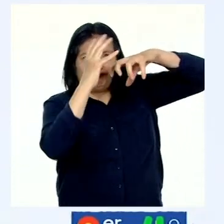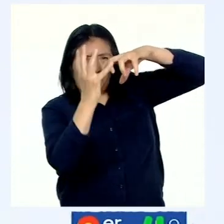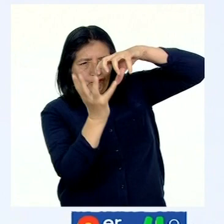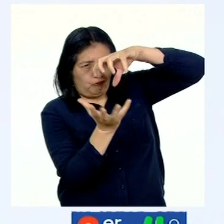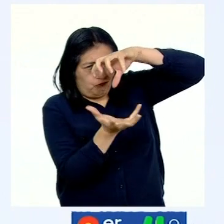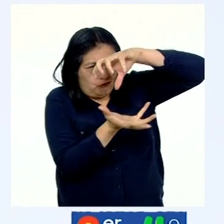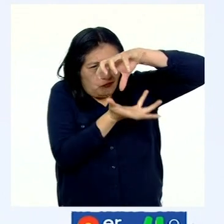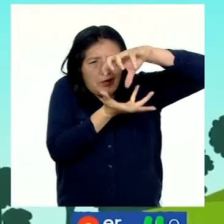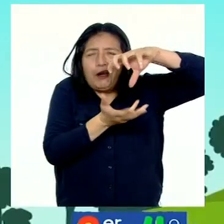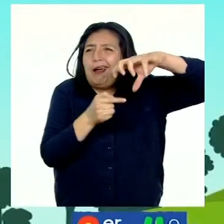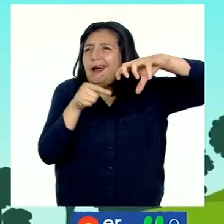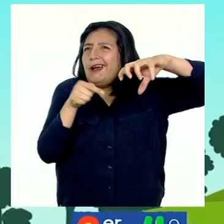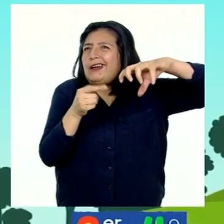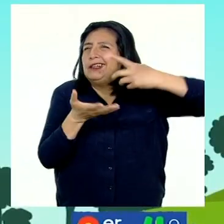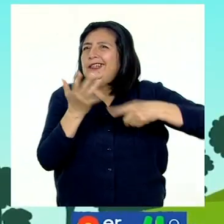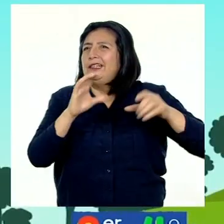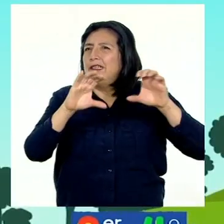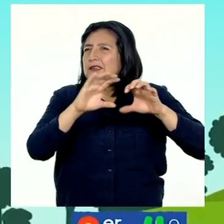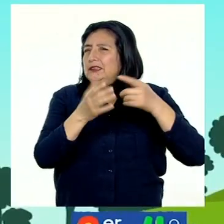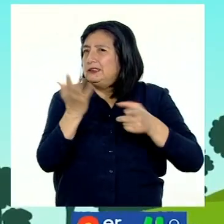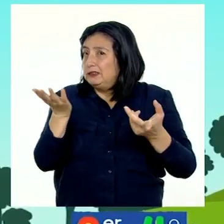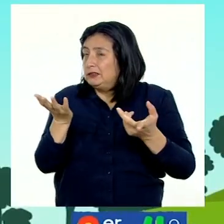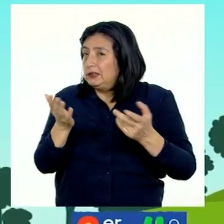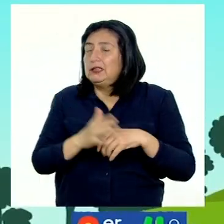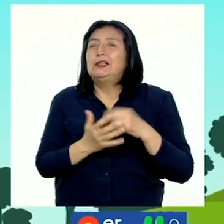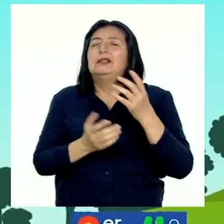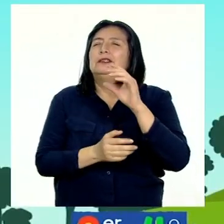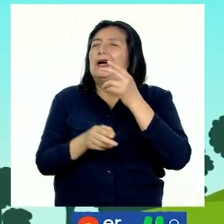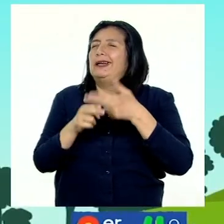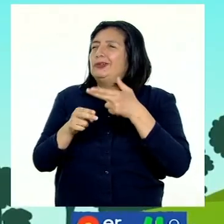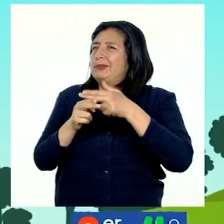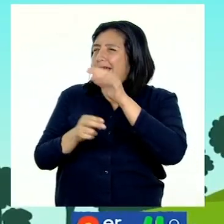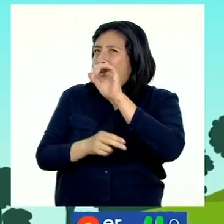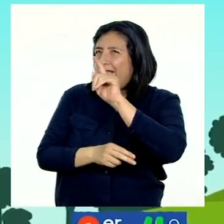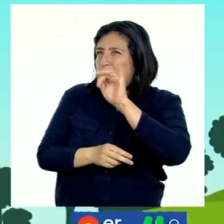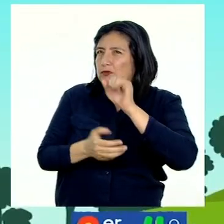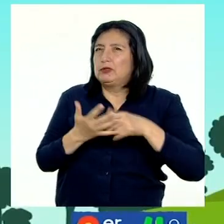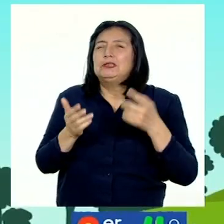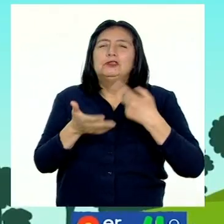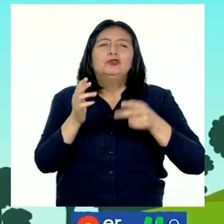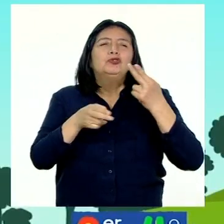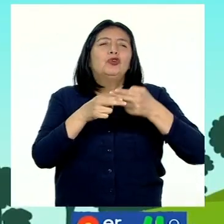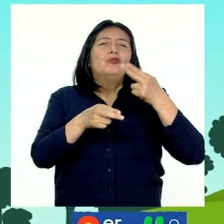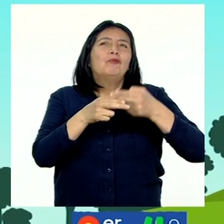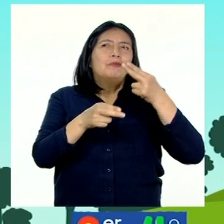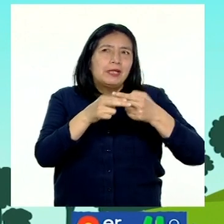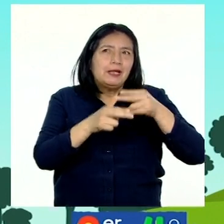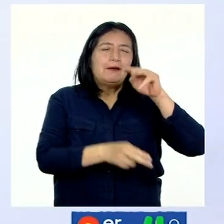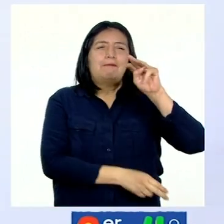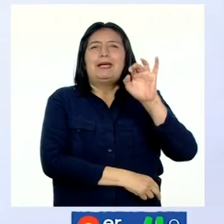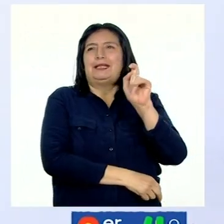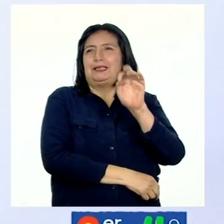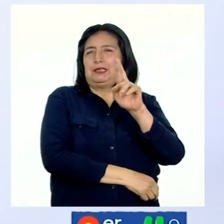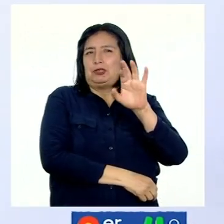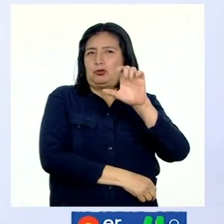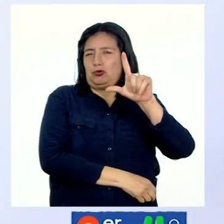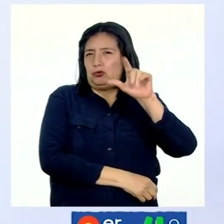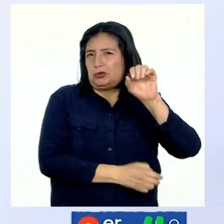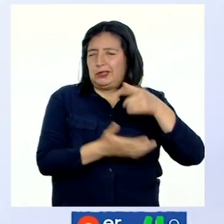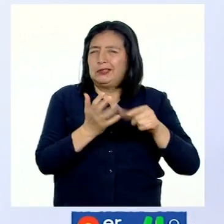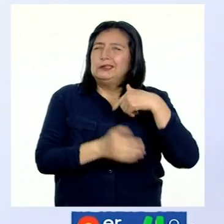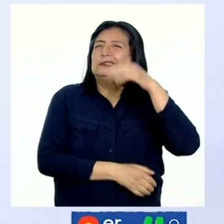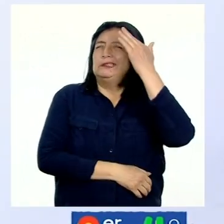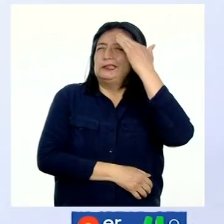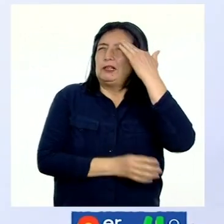rodea nuestro planeta, es decir, la atmósfera, se llama meteorología. Conocer el